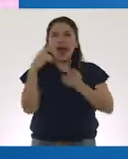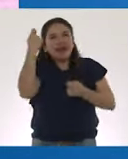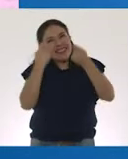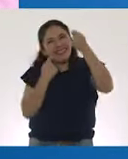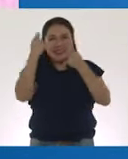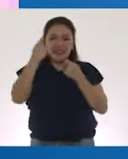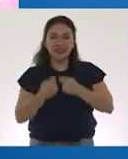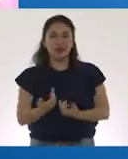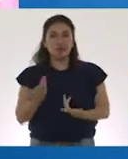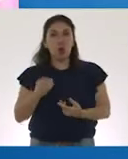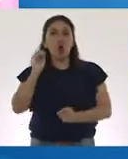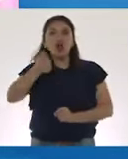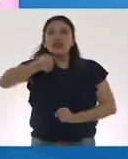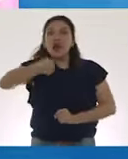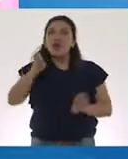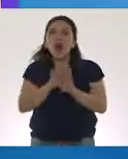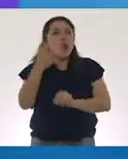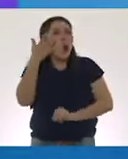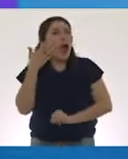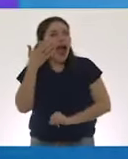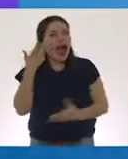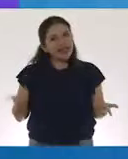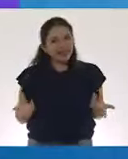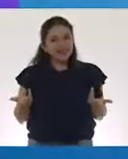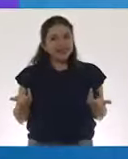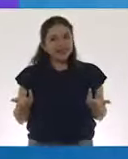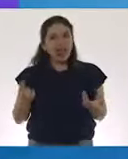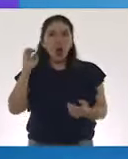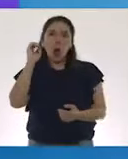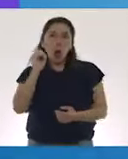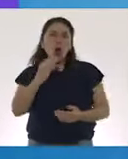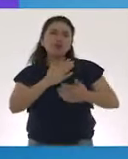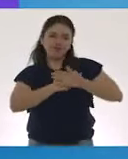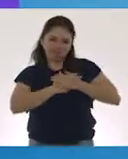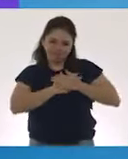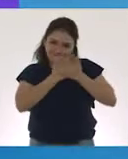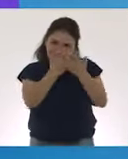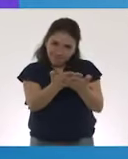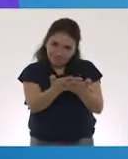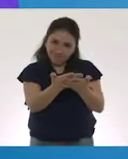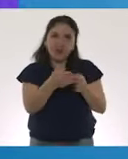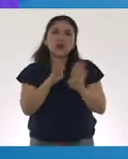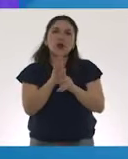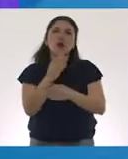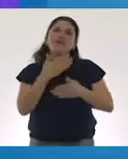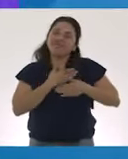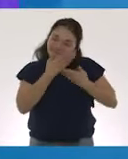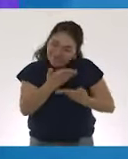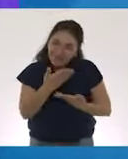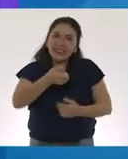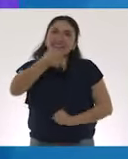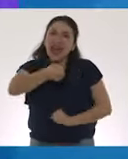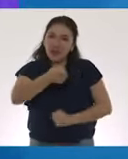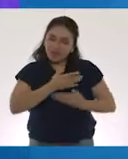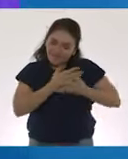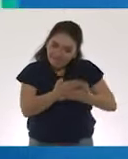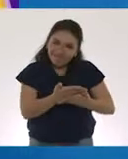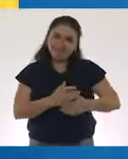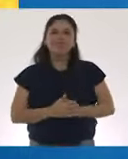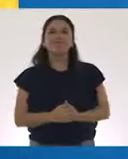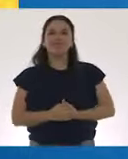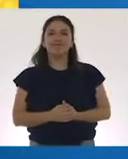Saluda como gato. Toca tu corazón y haz una reverencia a la otra persona.